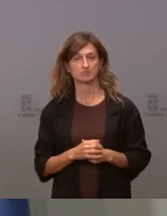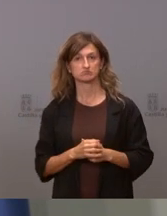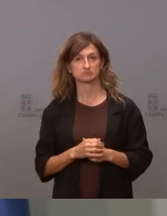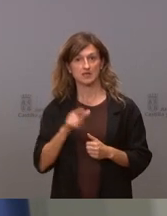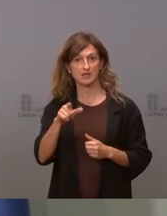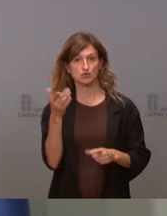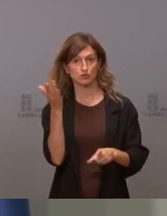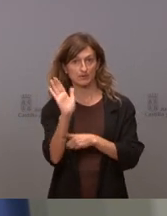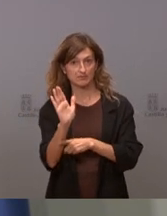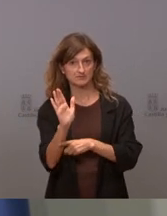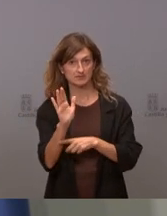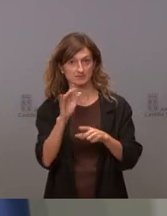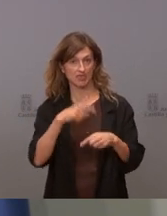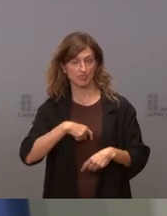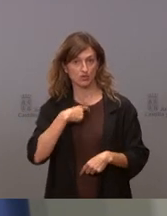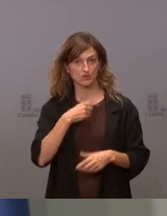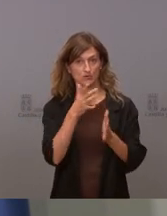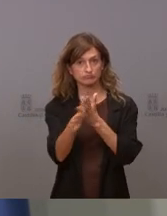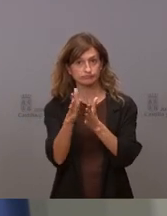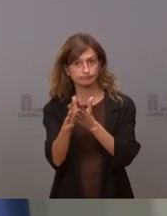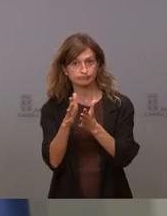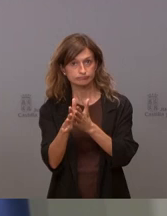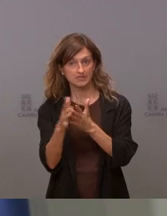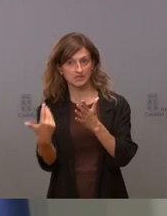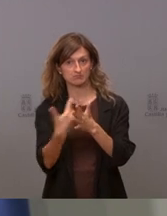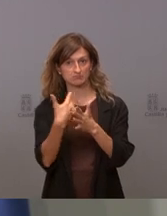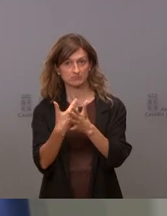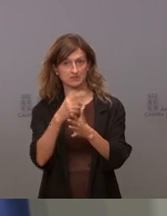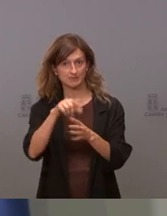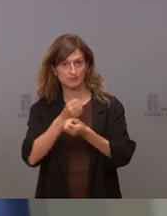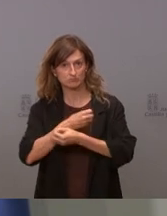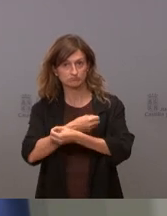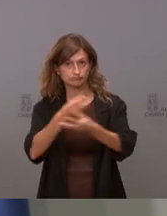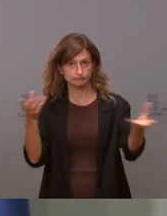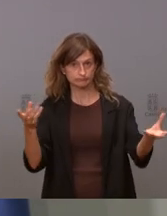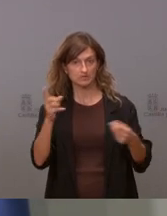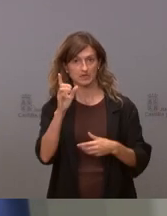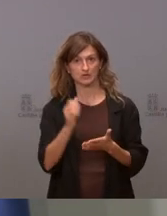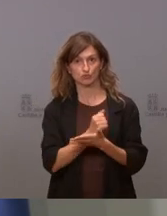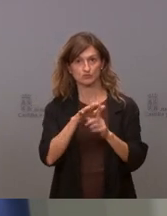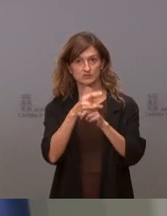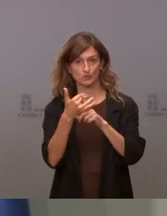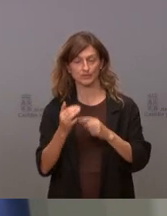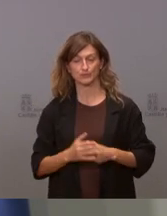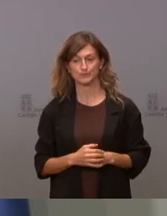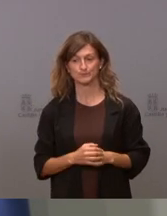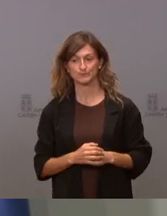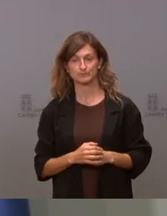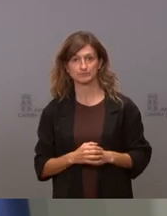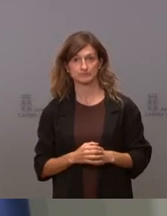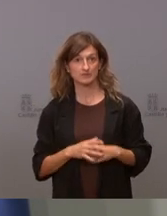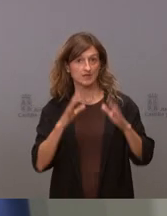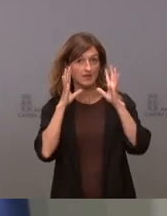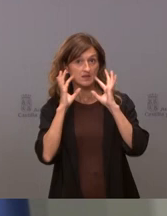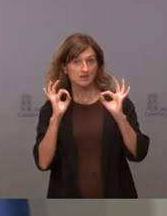quienes representan a estos ciudadanos para explicarles y para que ellos puedan transmitirles la situación y nosotros naturalmente